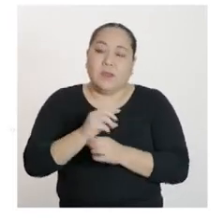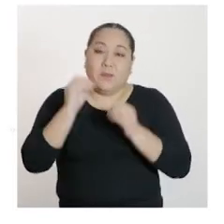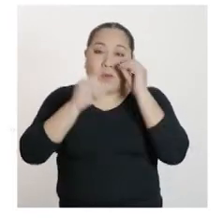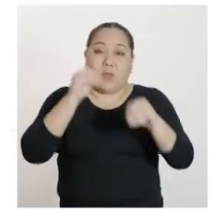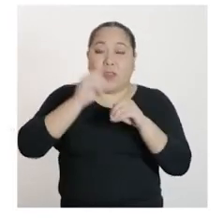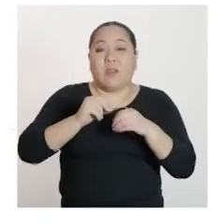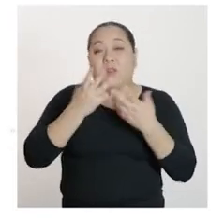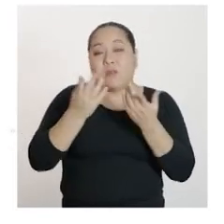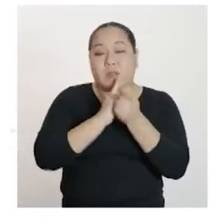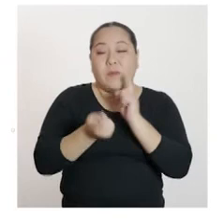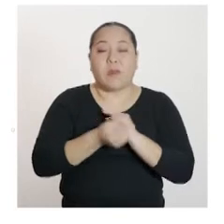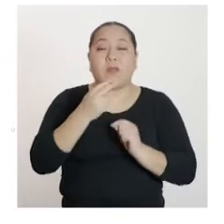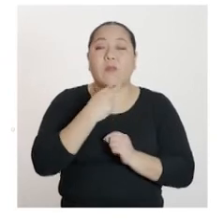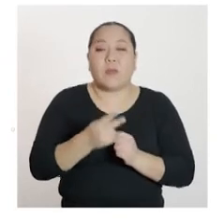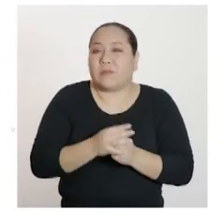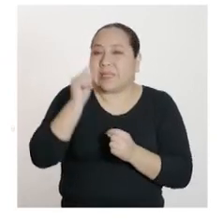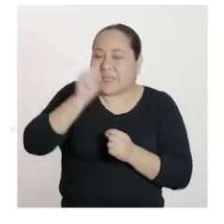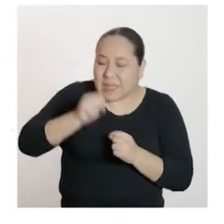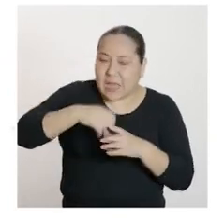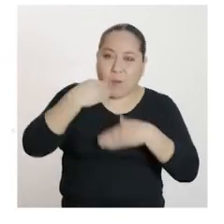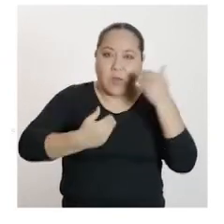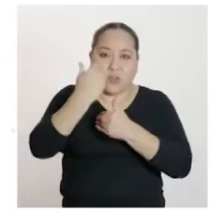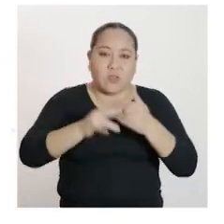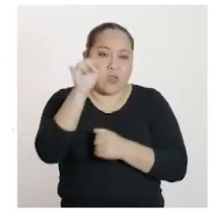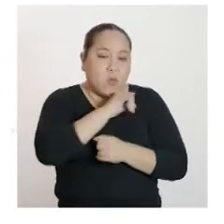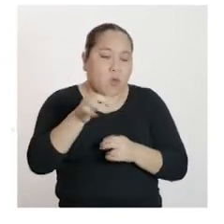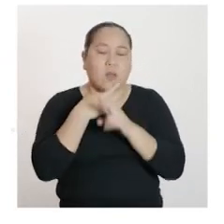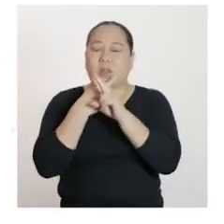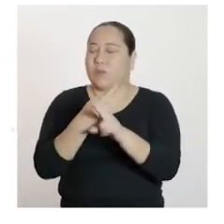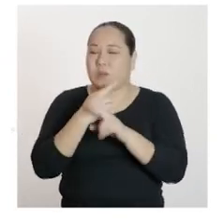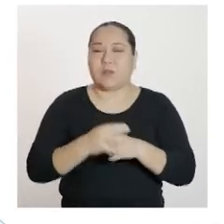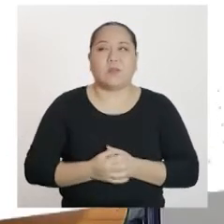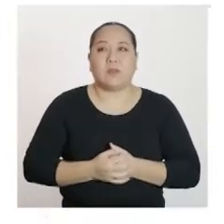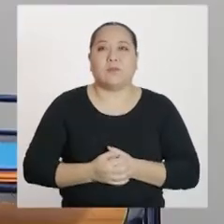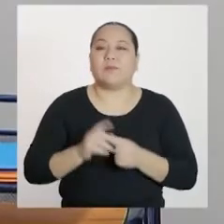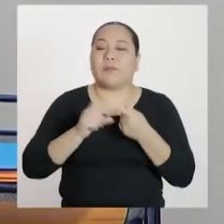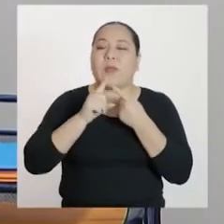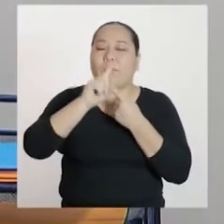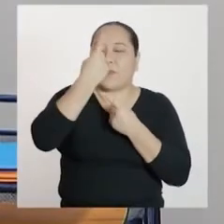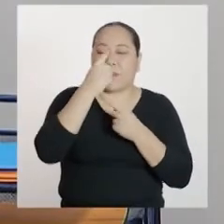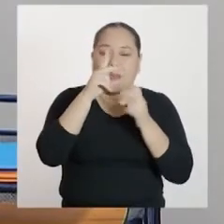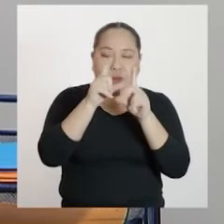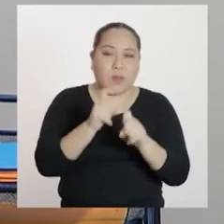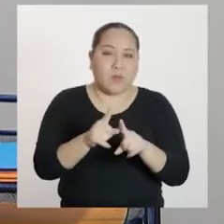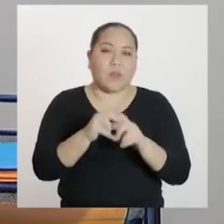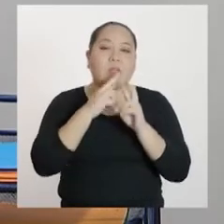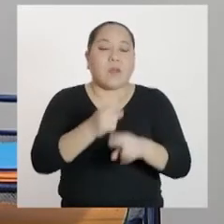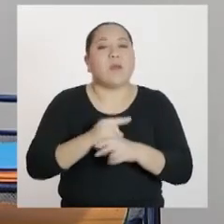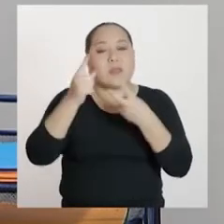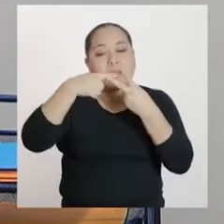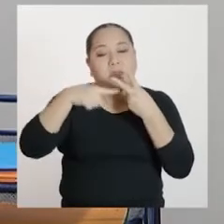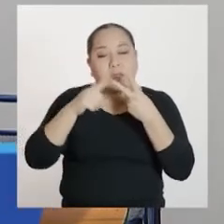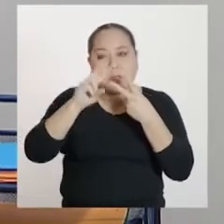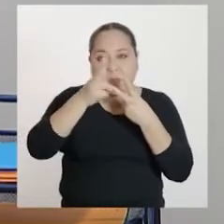y al final del proceso nos daría el mismo resultado. Primera pregunta respondida. Vamos con la segunda.